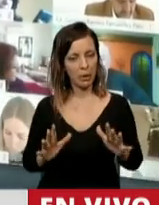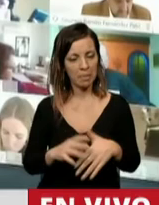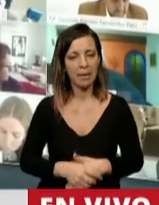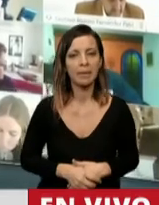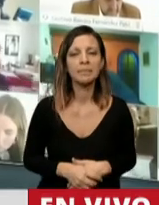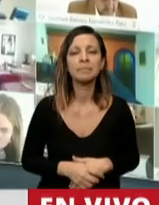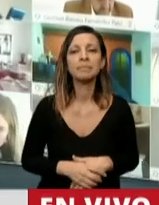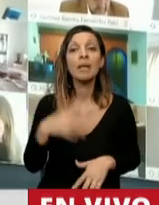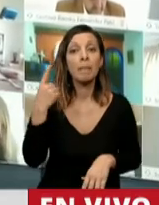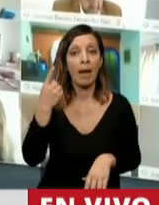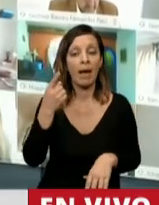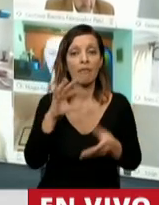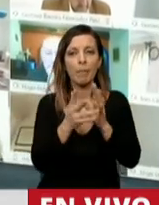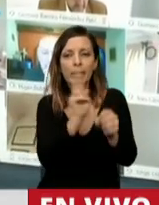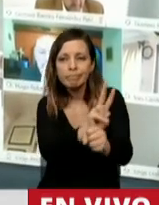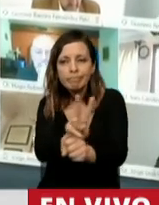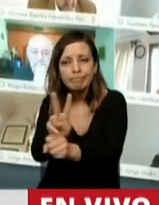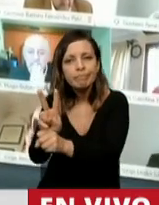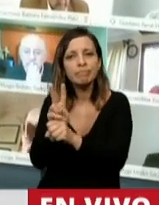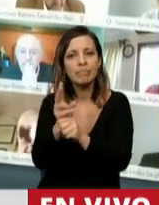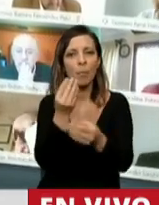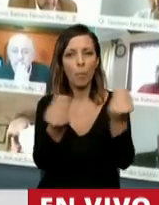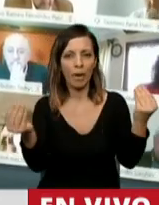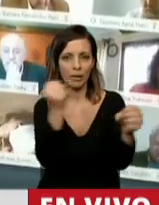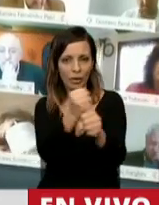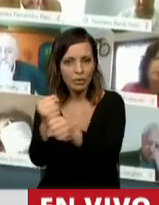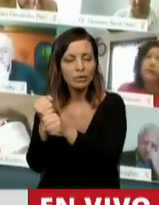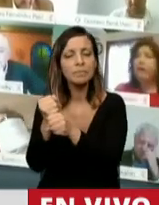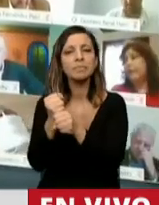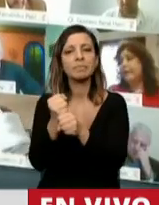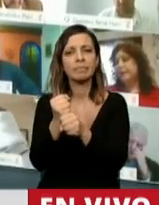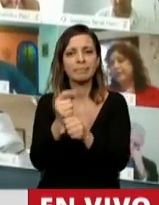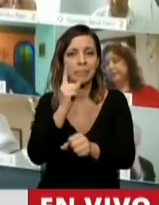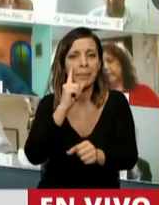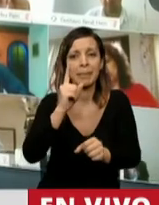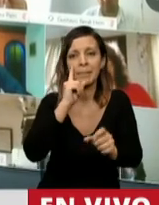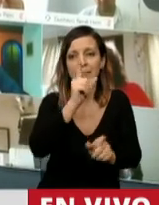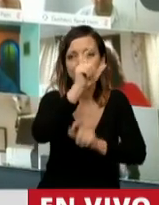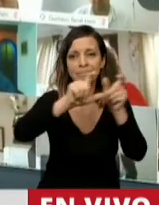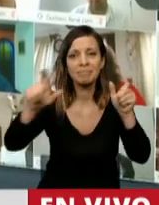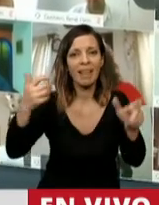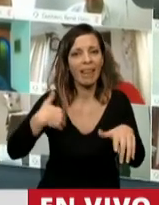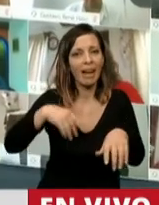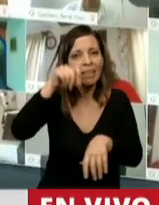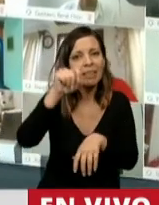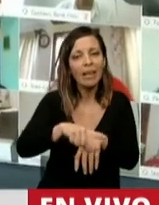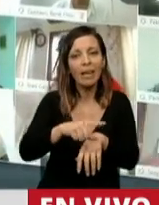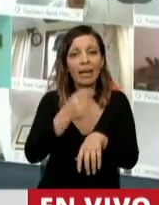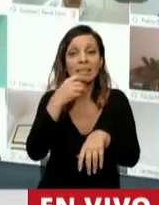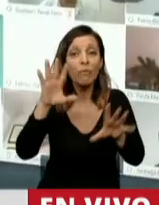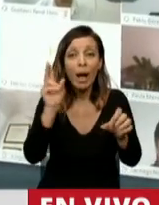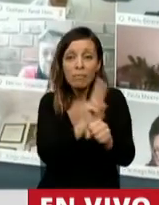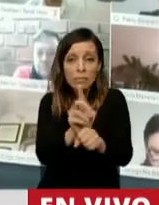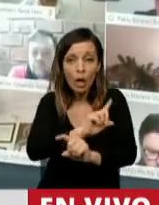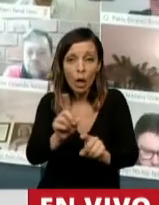Para poder proteger los puestos de trabajo de miles y miles de argentinos que quedarían en la calle.